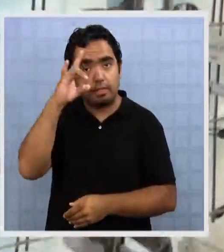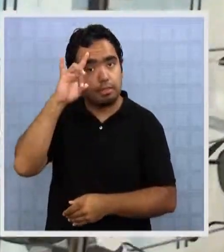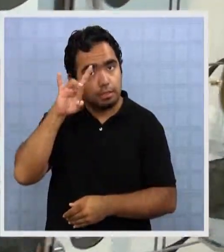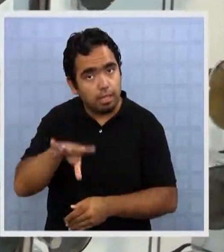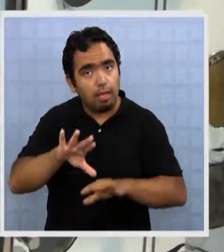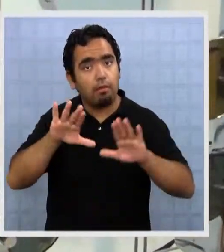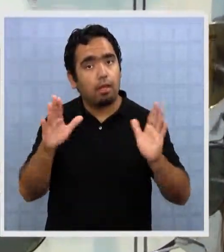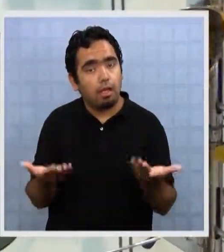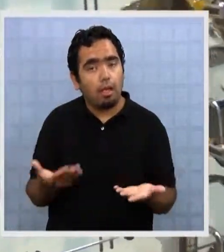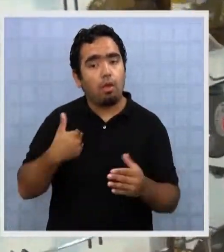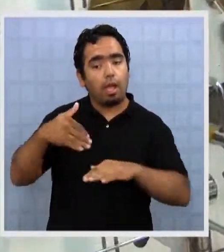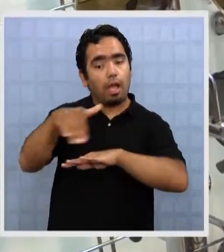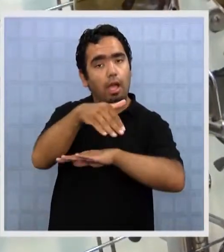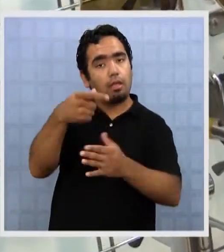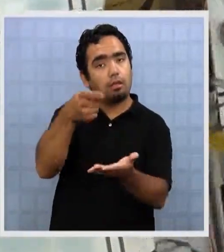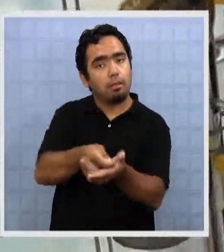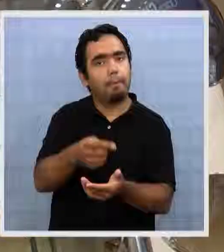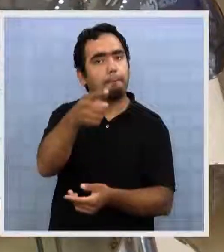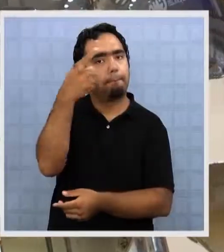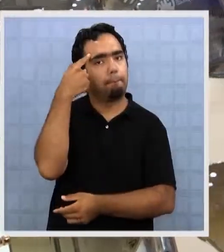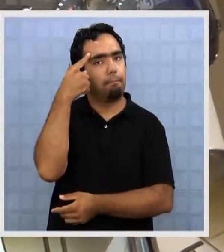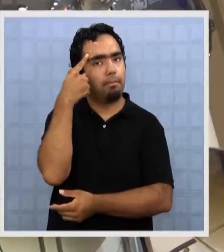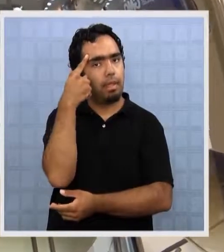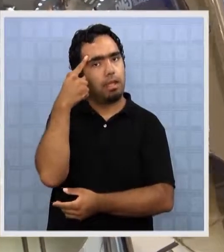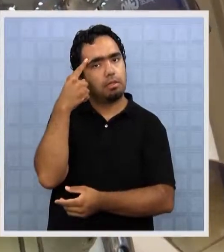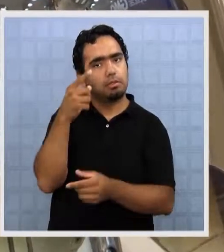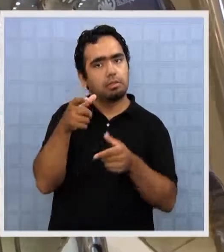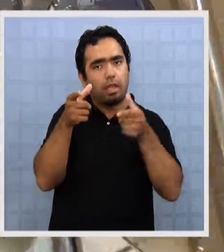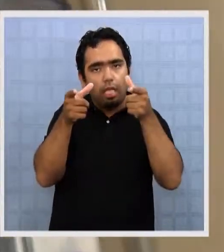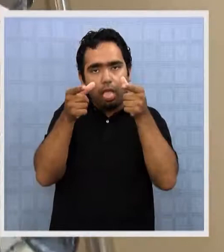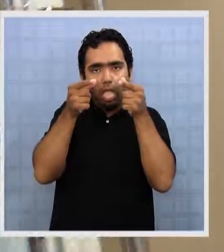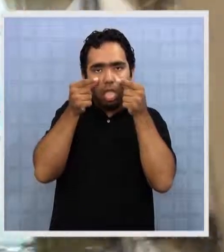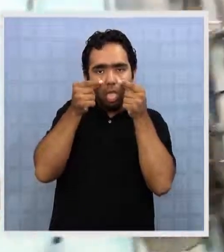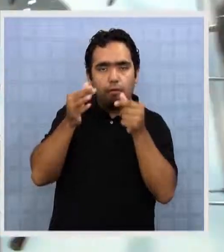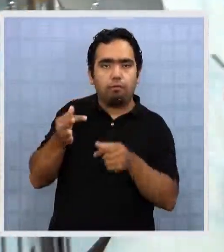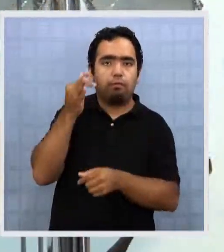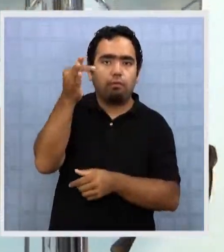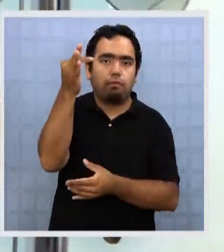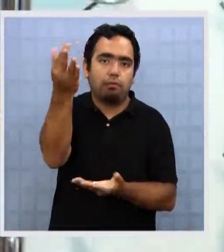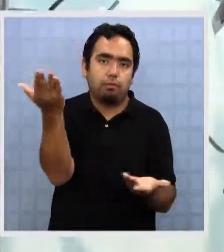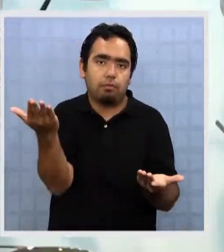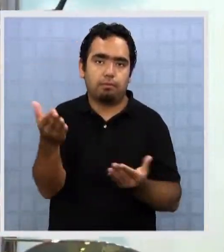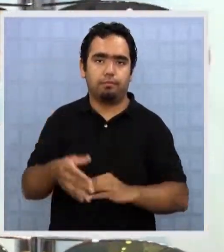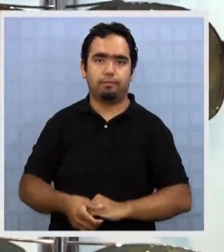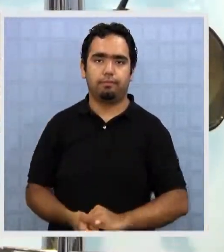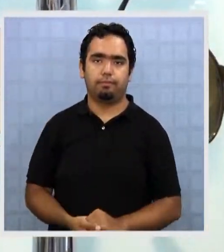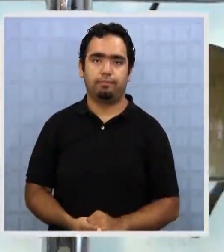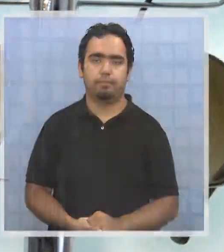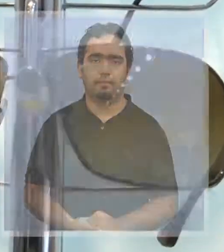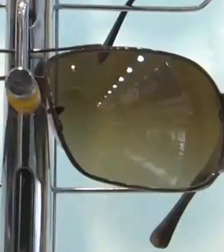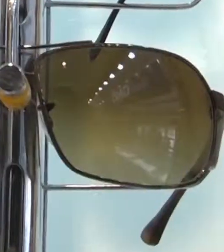sabe, antes de comprar anteojos de sol en la calle, piense en los daños que su vista podría tener en el futuro.